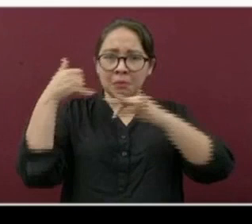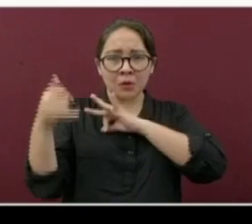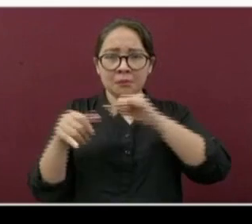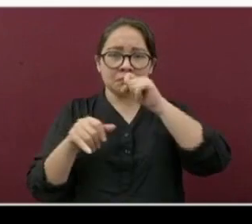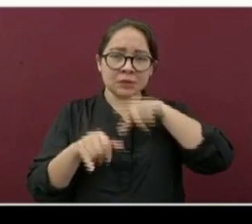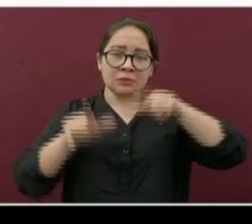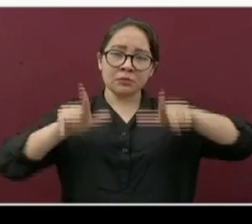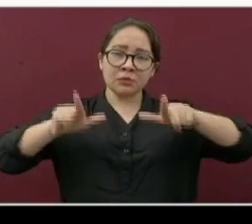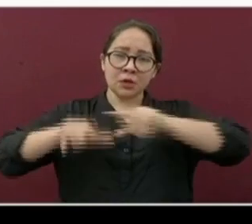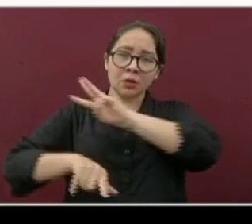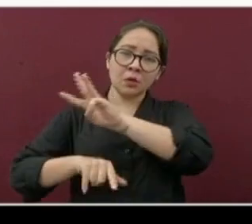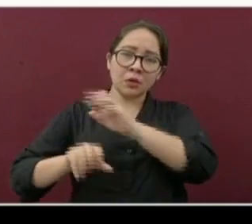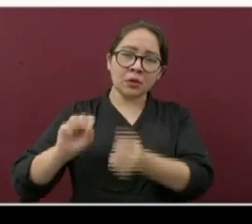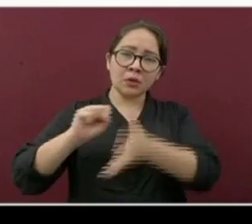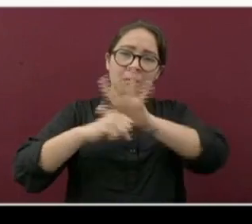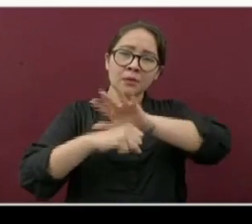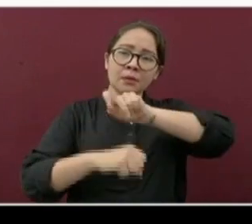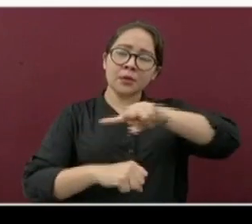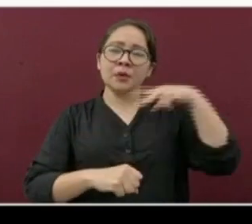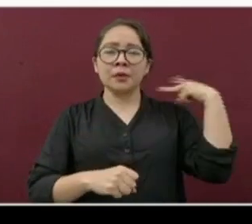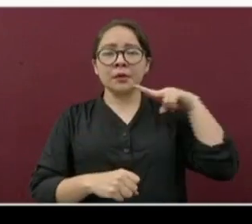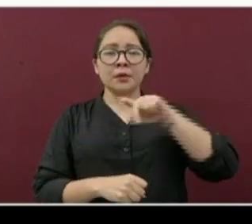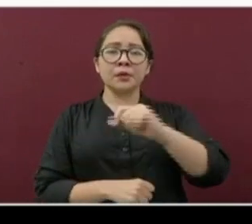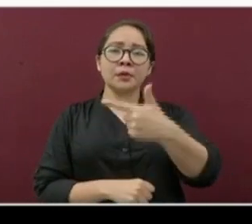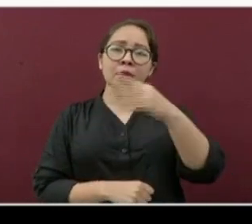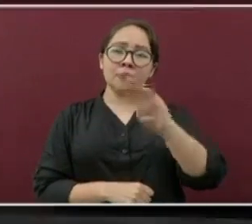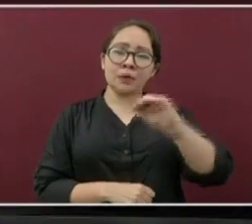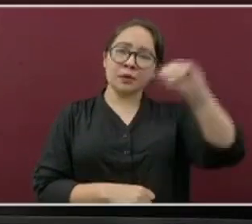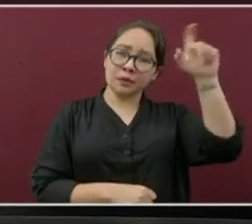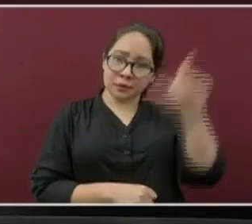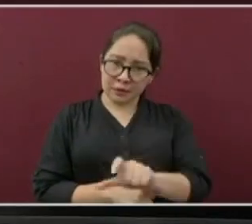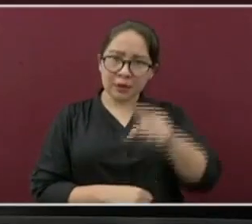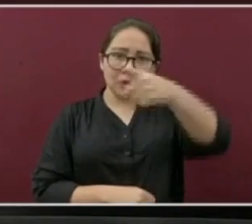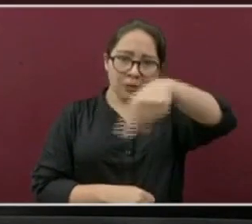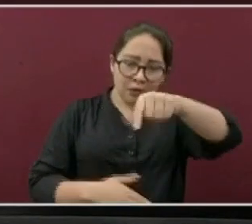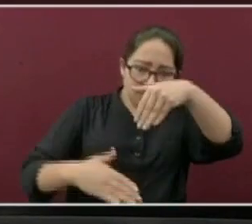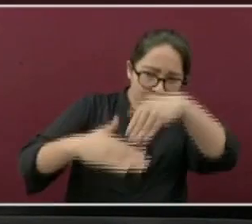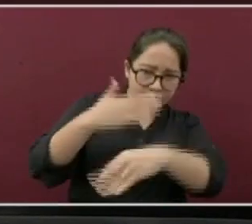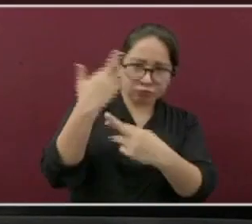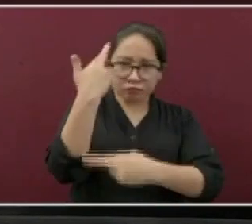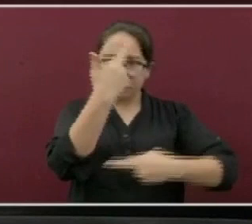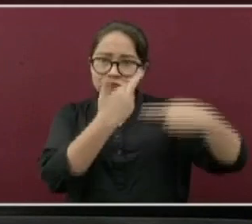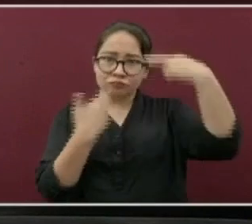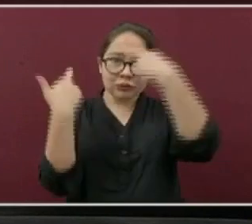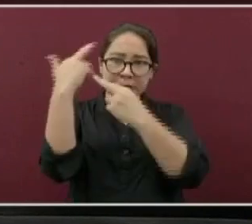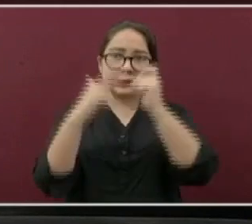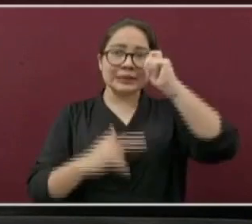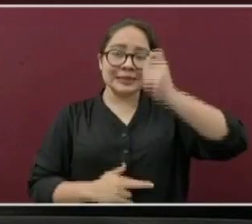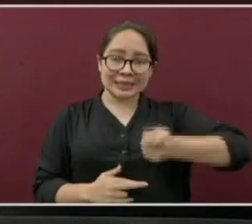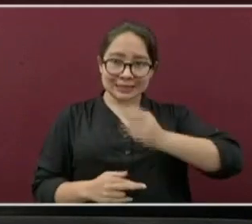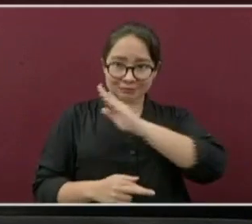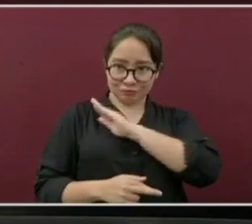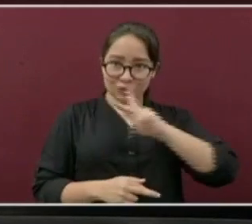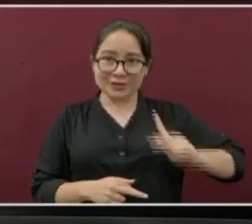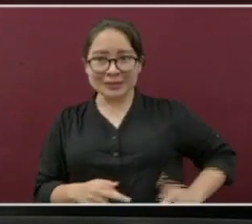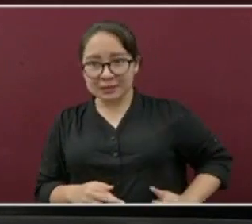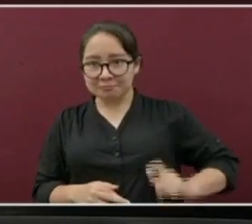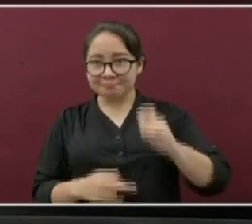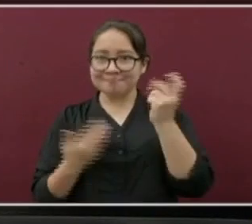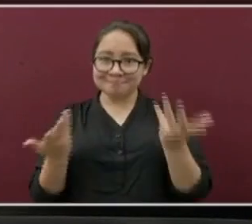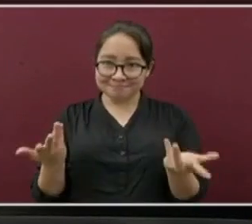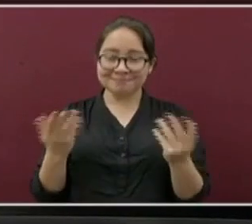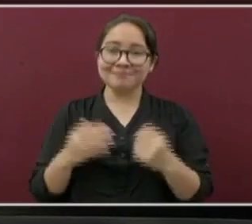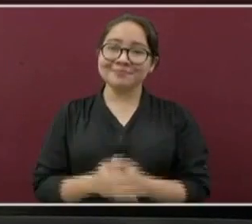.veracruz.gov.mx para que sepan la situación de su municipio. Respetable